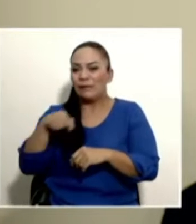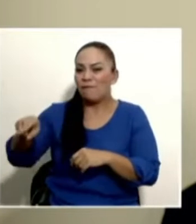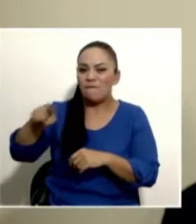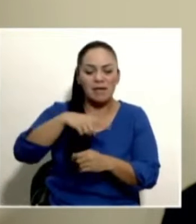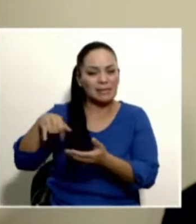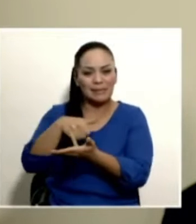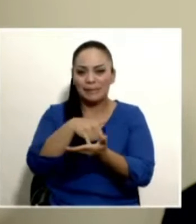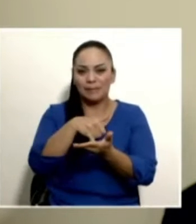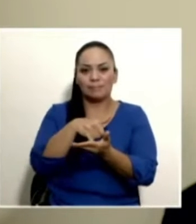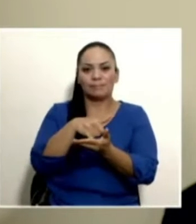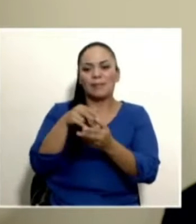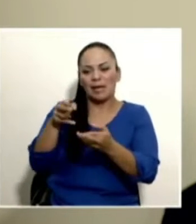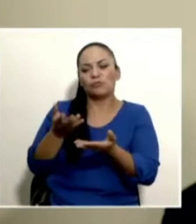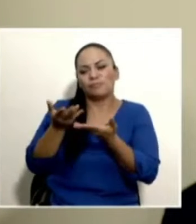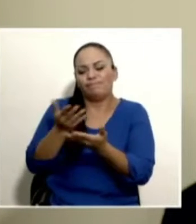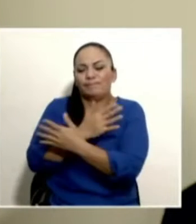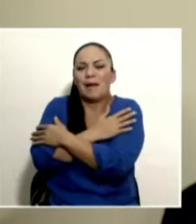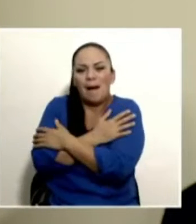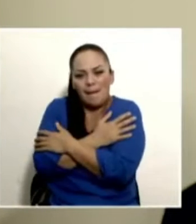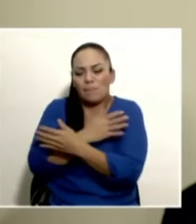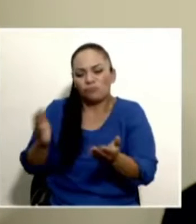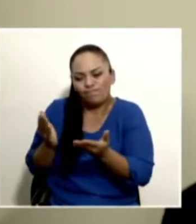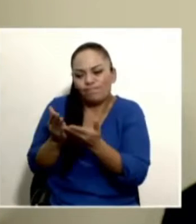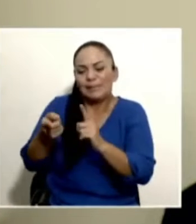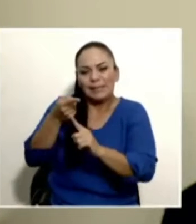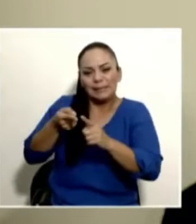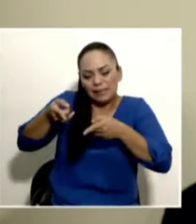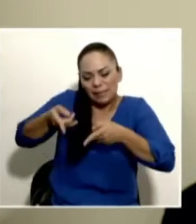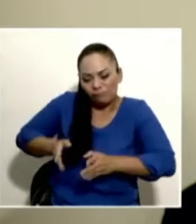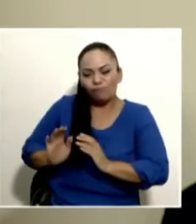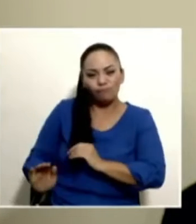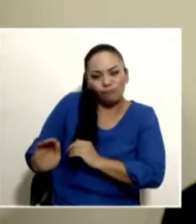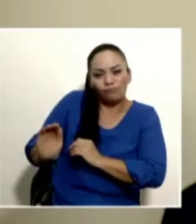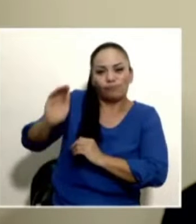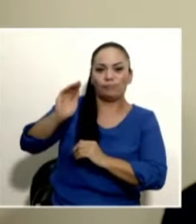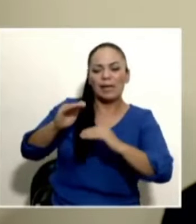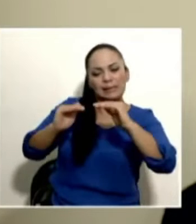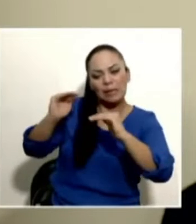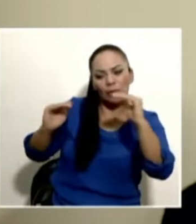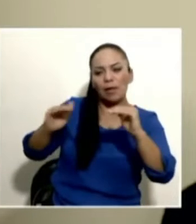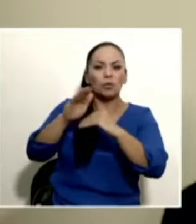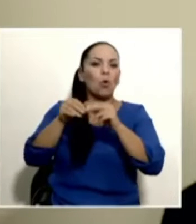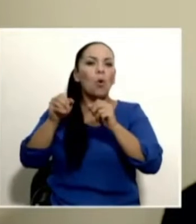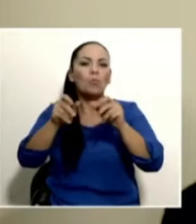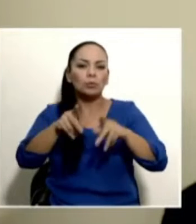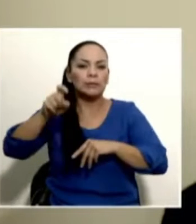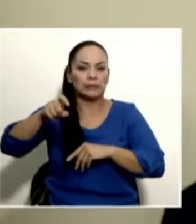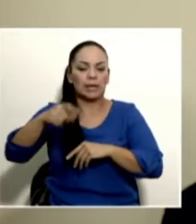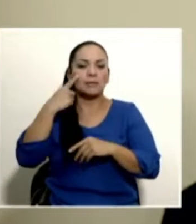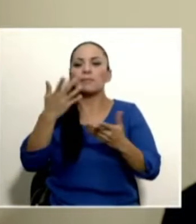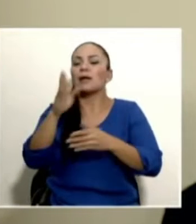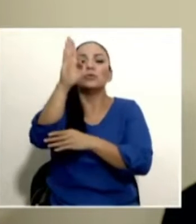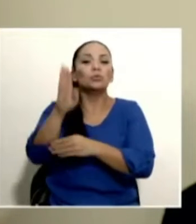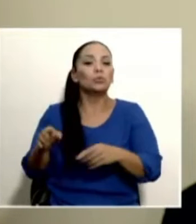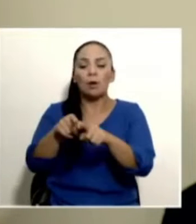sean amados desde su infancia, dotados de estabilidad y las oportunidades necesarias para que